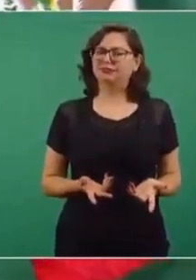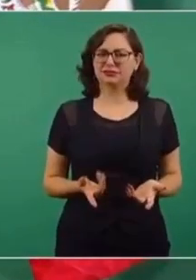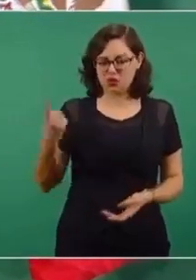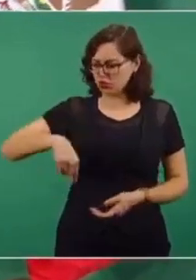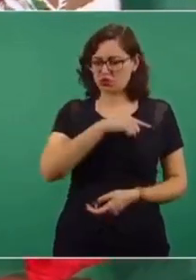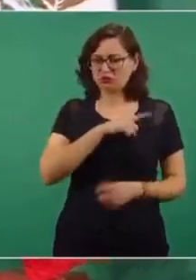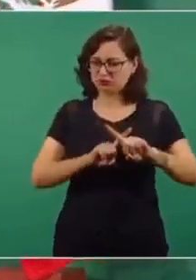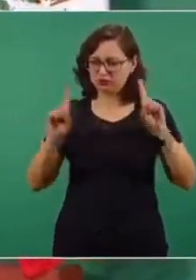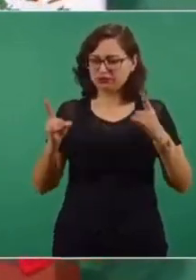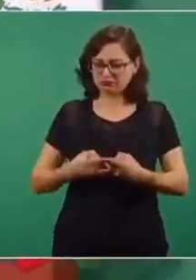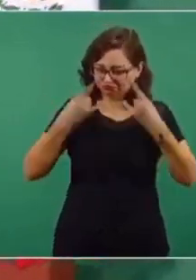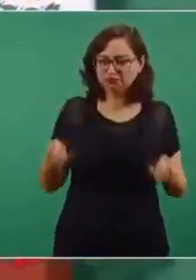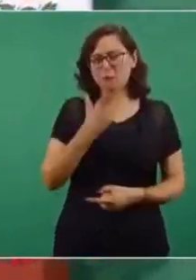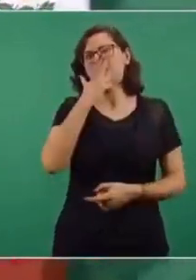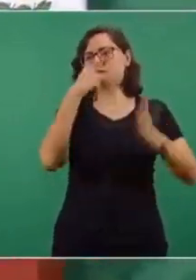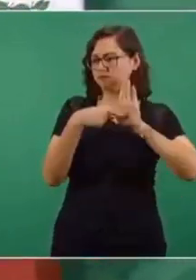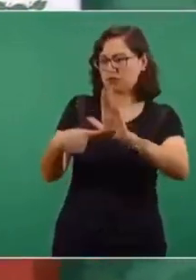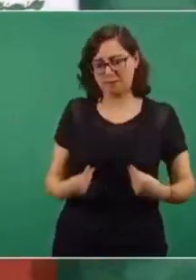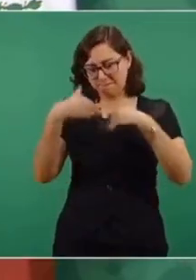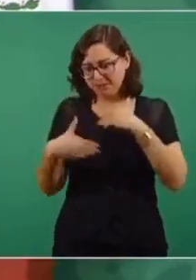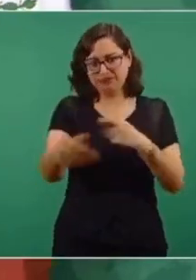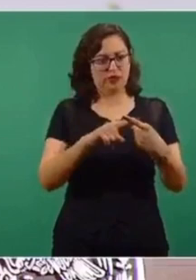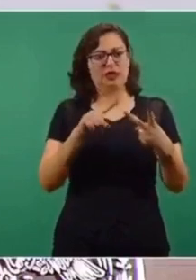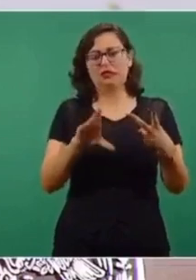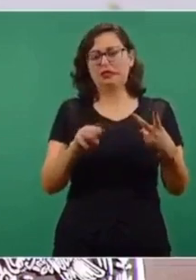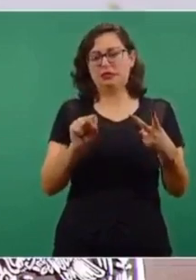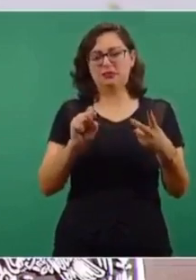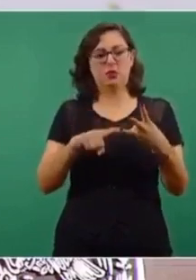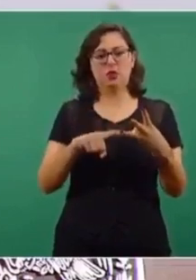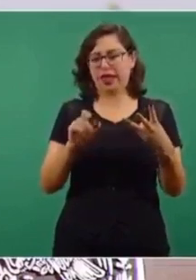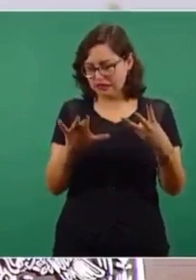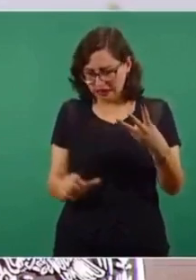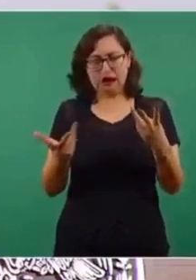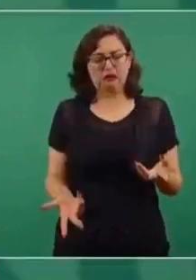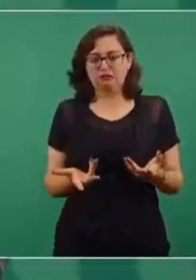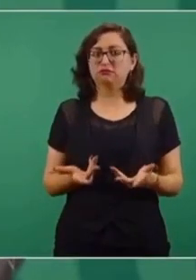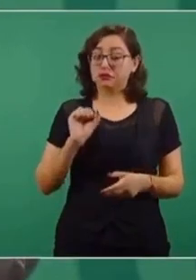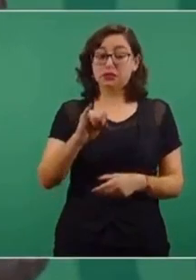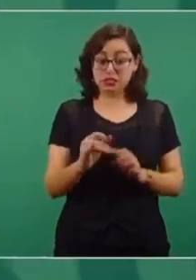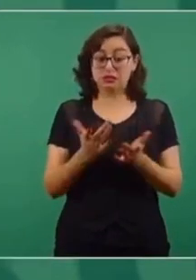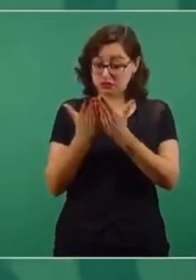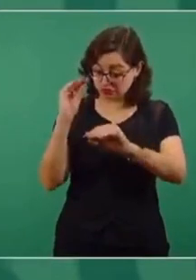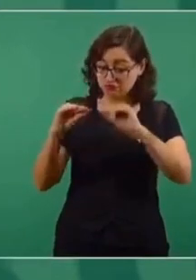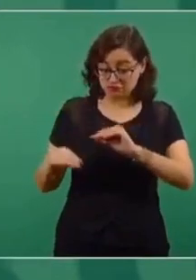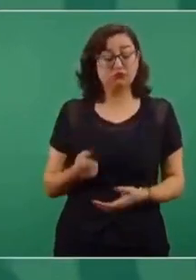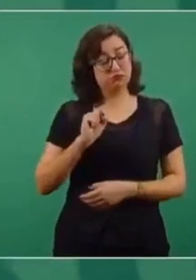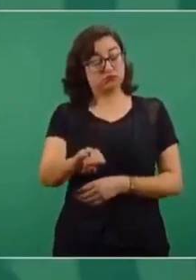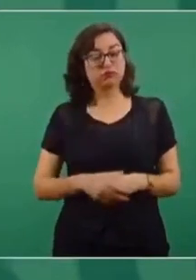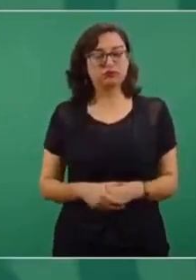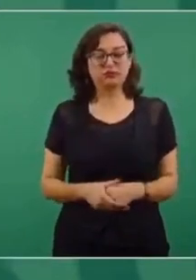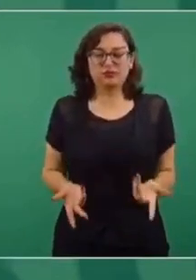a la historia, que es la maestra de la vida, y al civismo y a la ética, y sí se van a modificar los contenidos. ¿Cómo vamos a estar nosotros